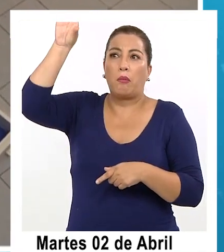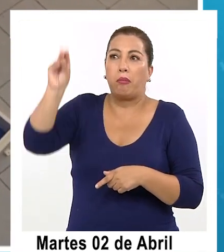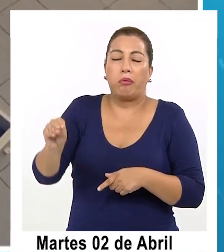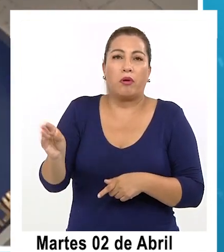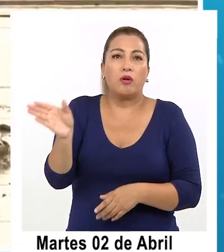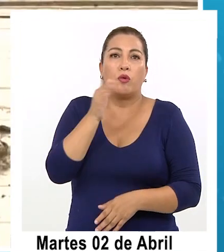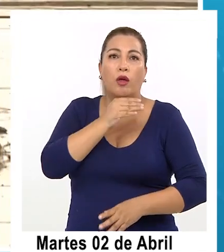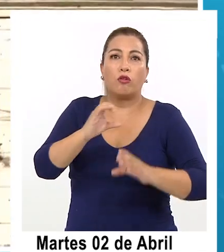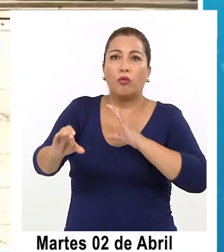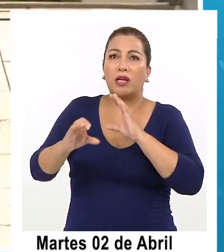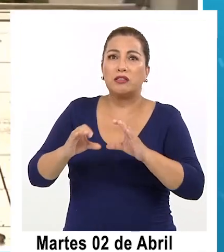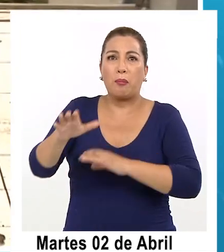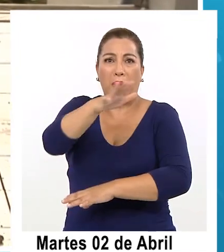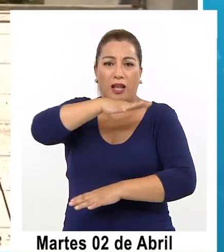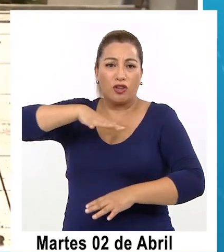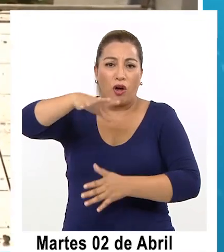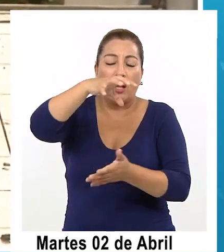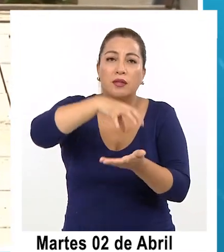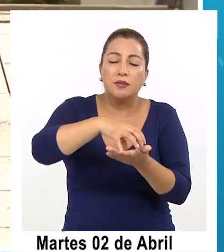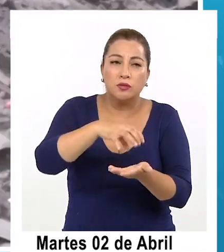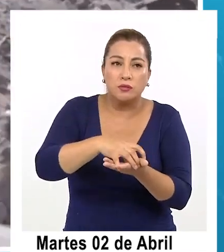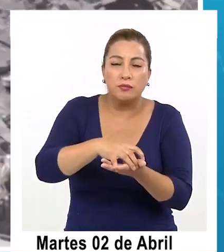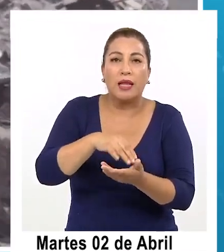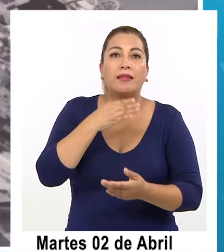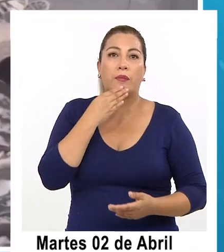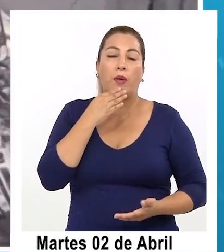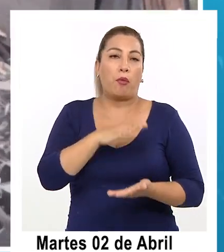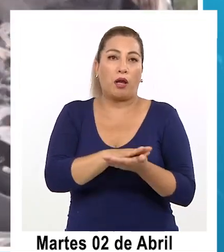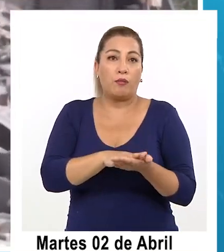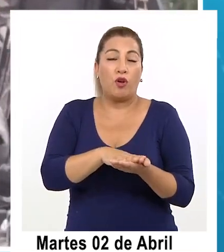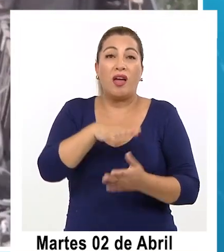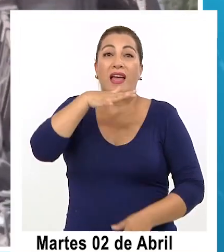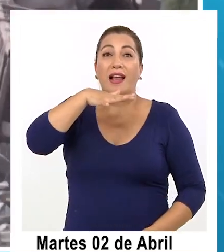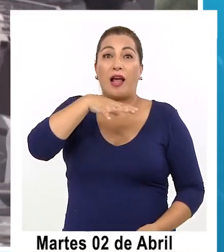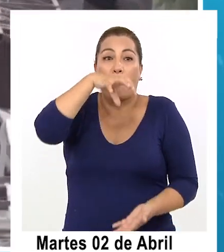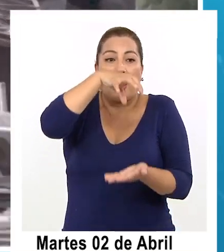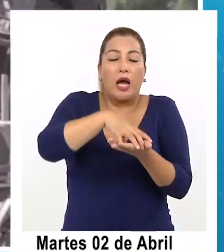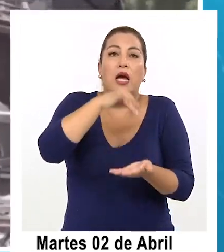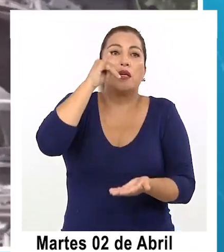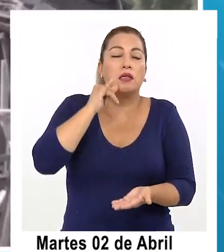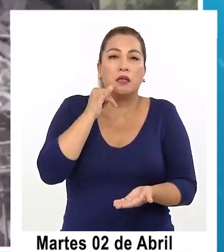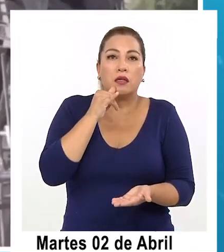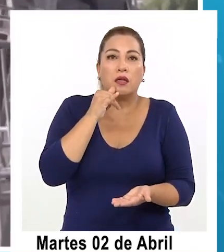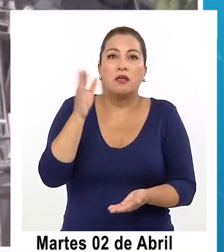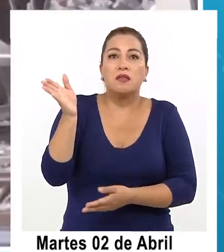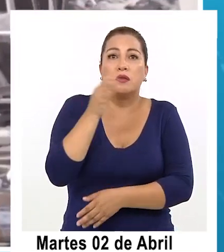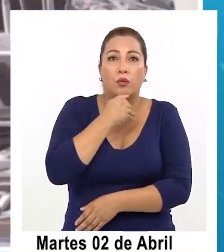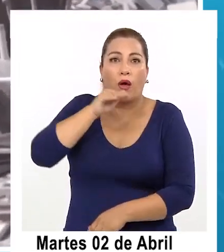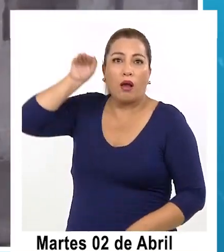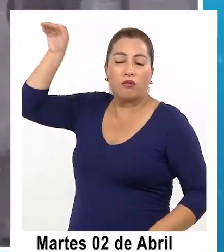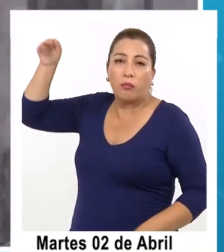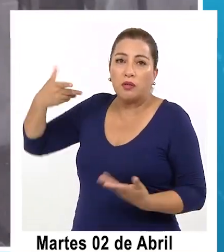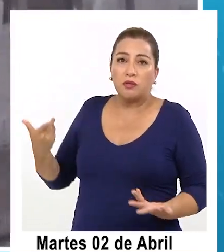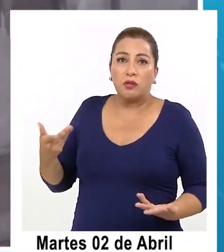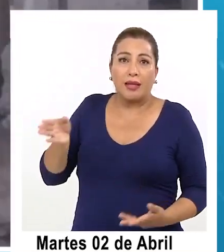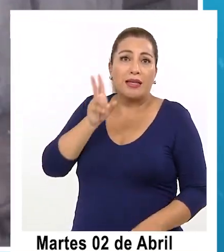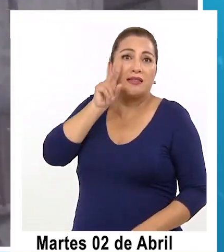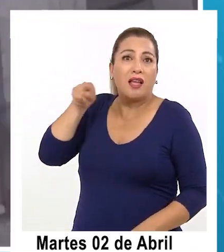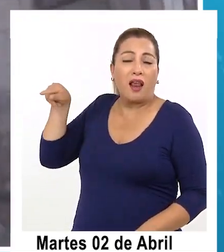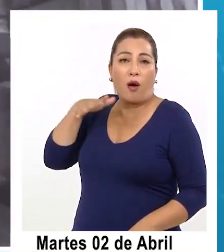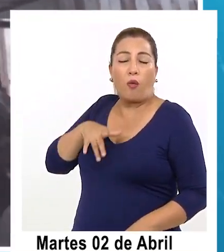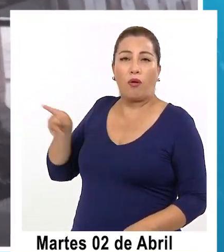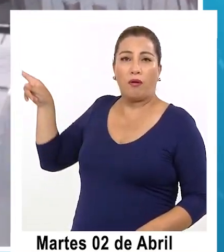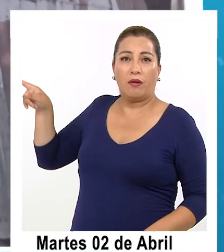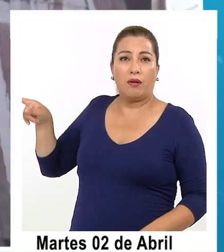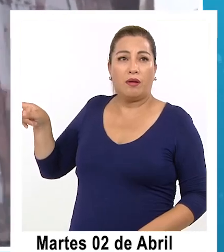comunicación para toda la ciudad o tengo el agua en Iquique el agua de abastecimiento y no la tengo instalada en altospicio entonces cómo